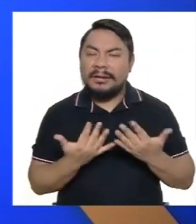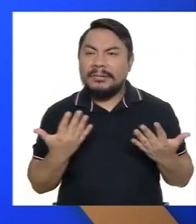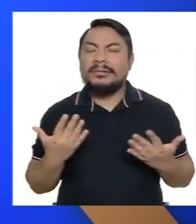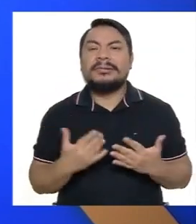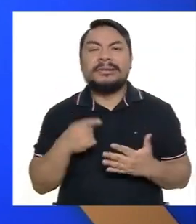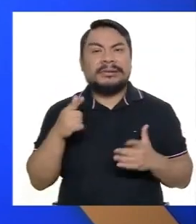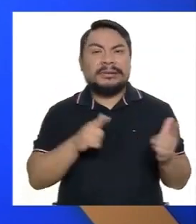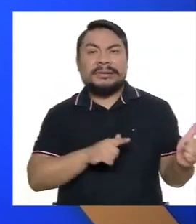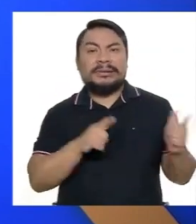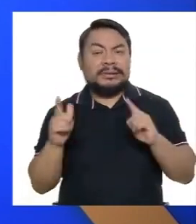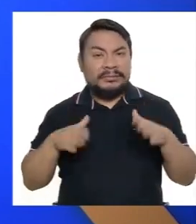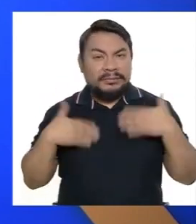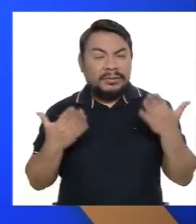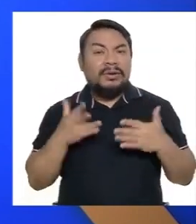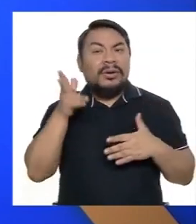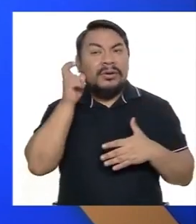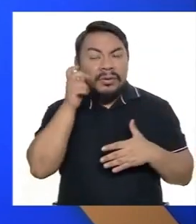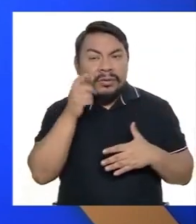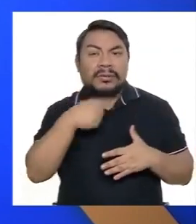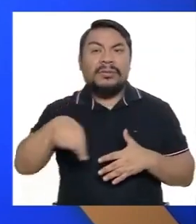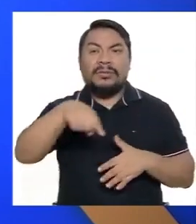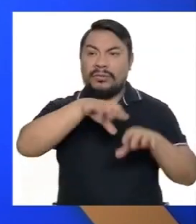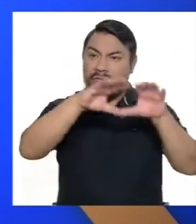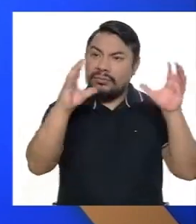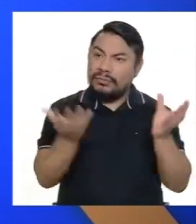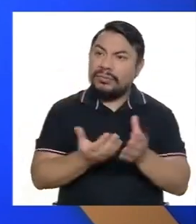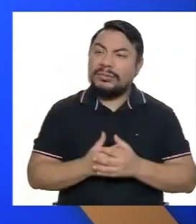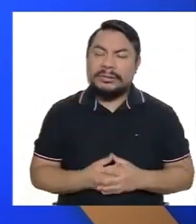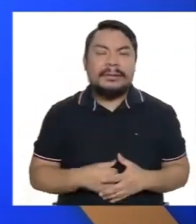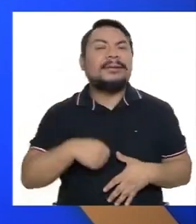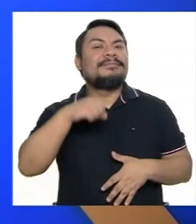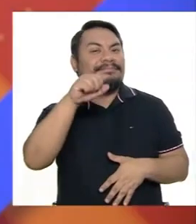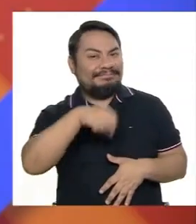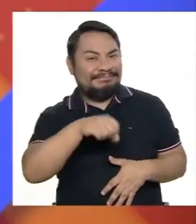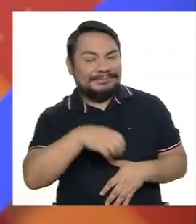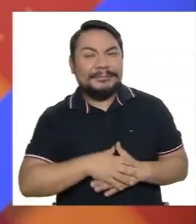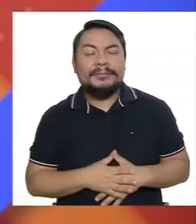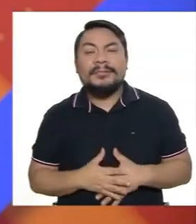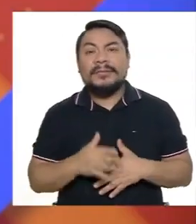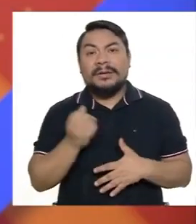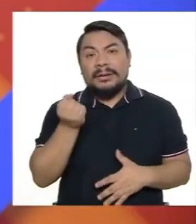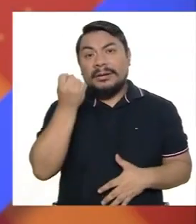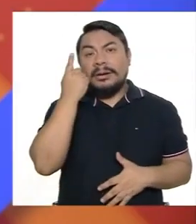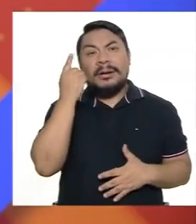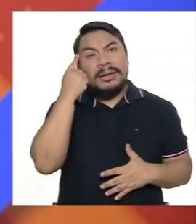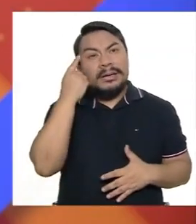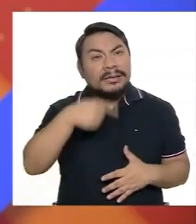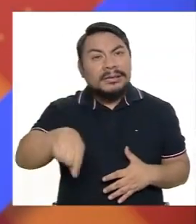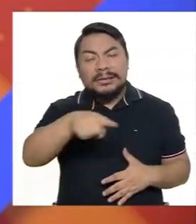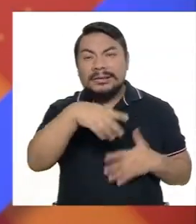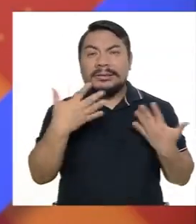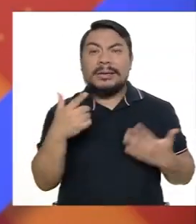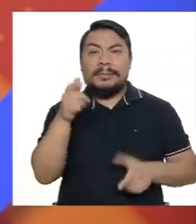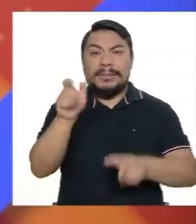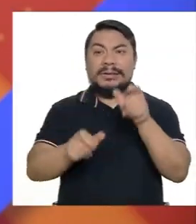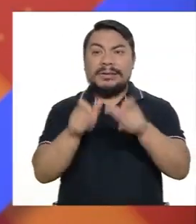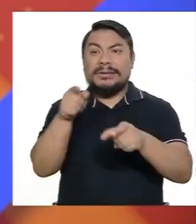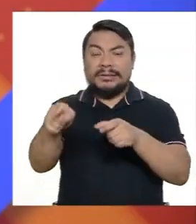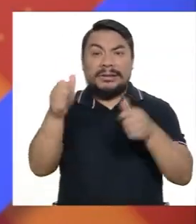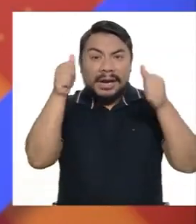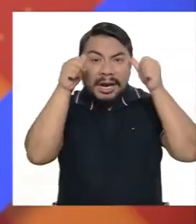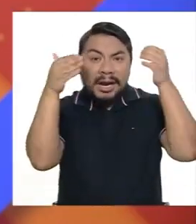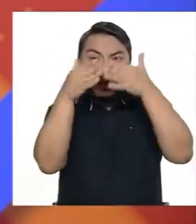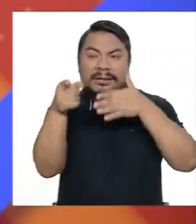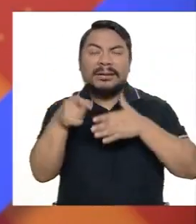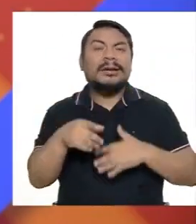actualidad lista para poder ser escuchada por el mundo. Así es. Hay que tener en cuenta que personas con Asperger